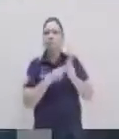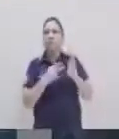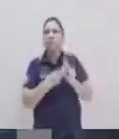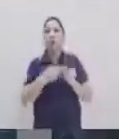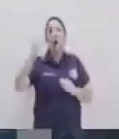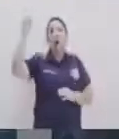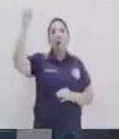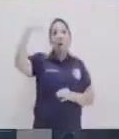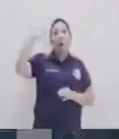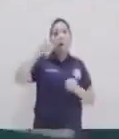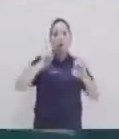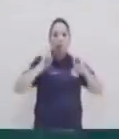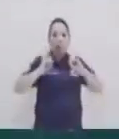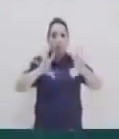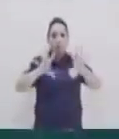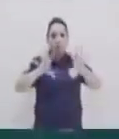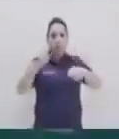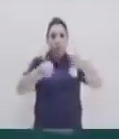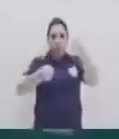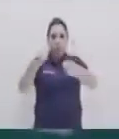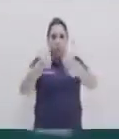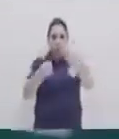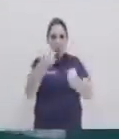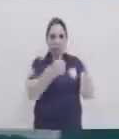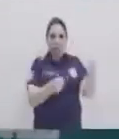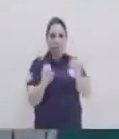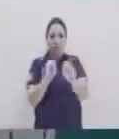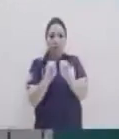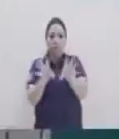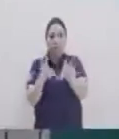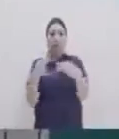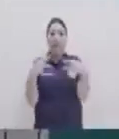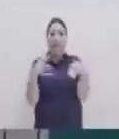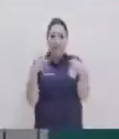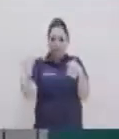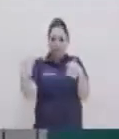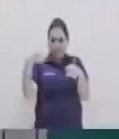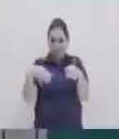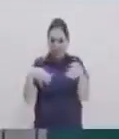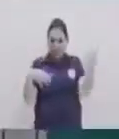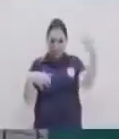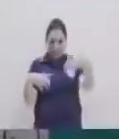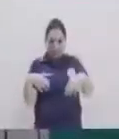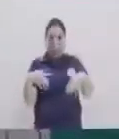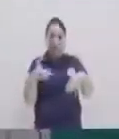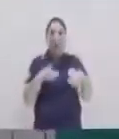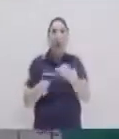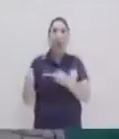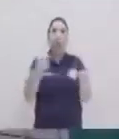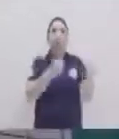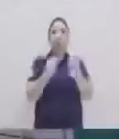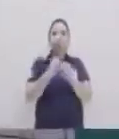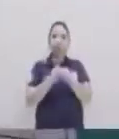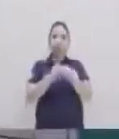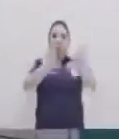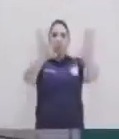de los automóviles. Y en las cilindras de los vehículos, la bombilla la deben de colocar en el foco para que refleje una